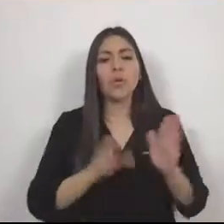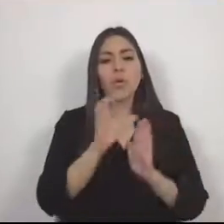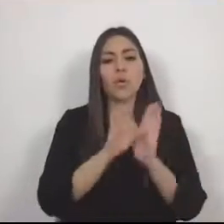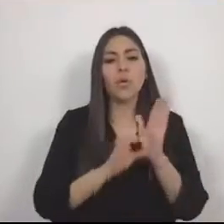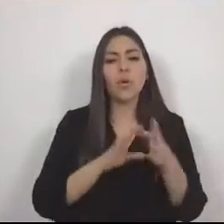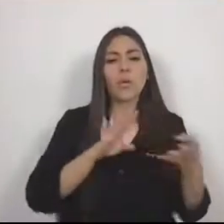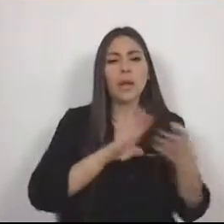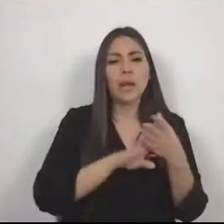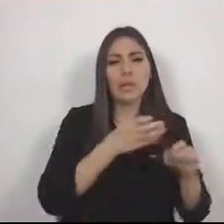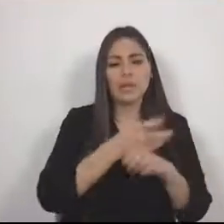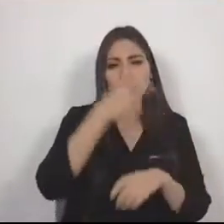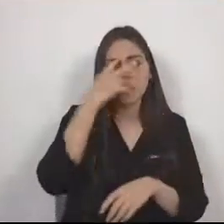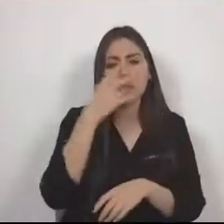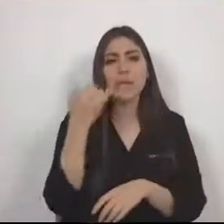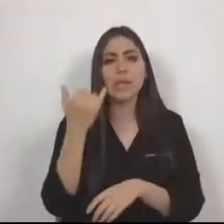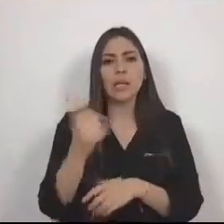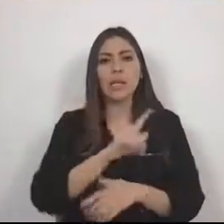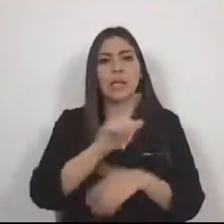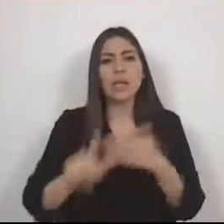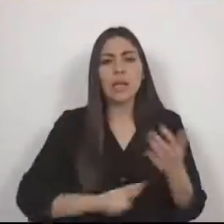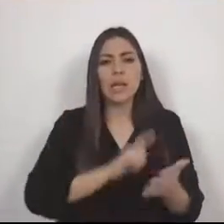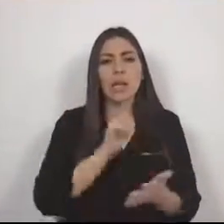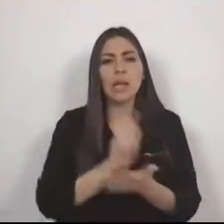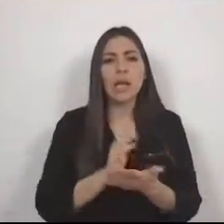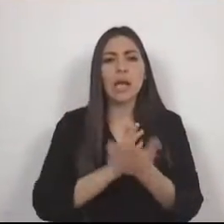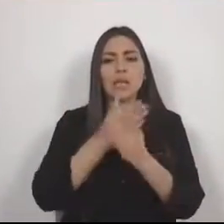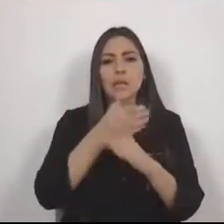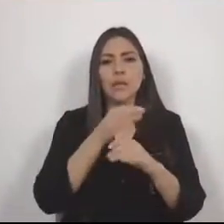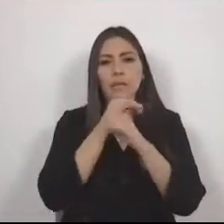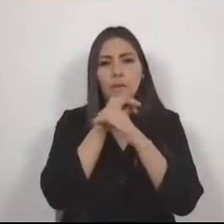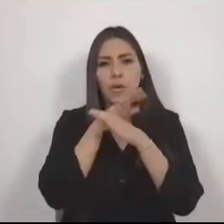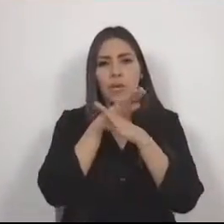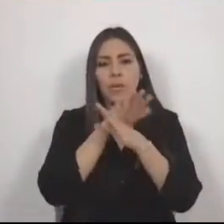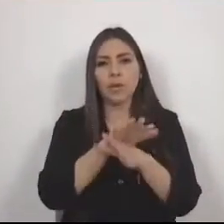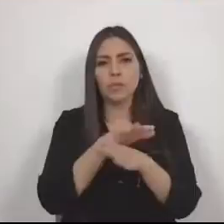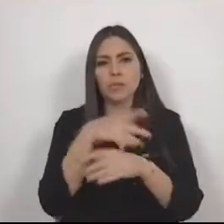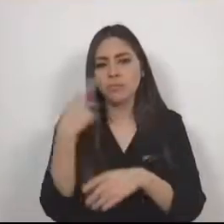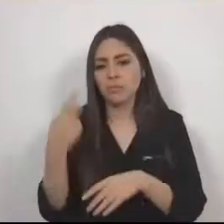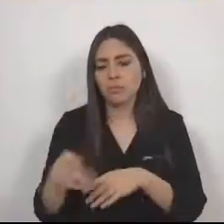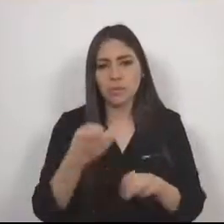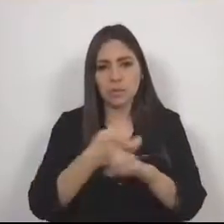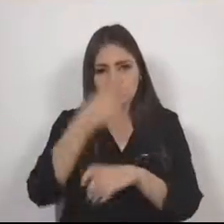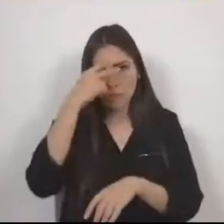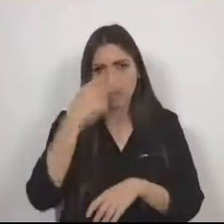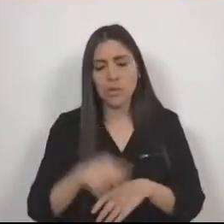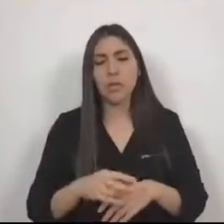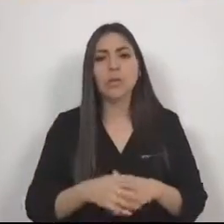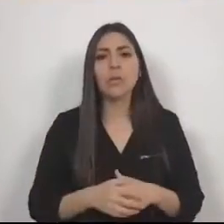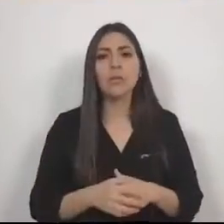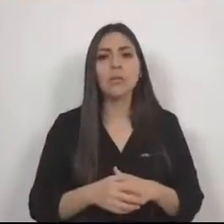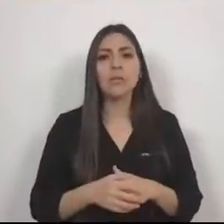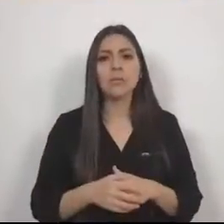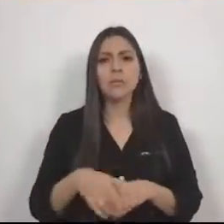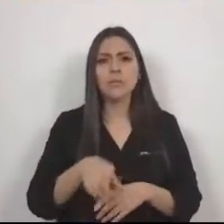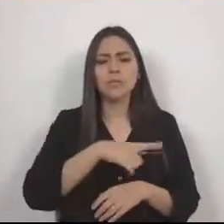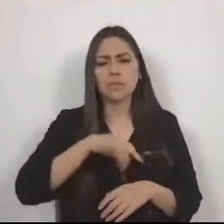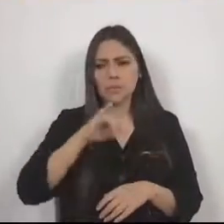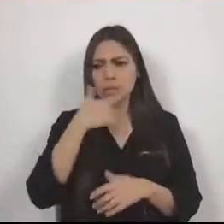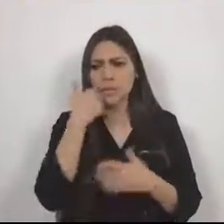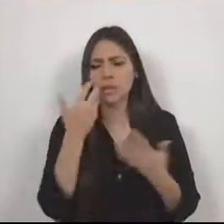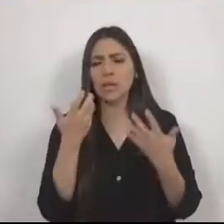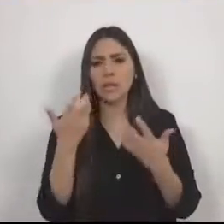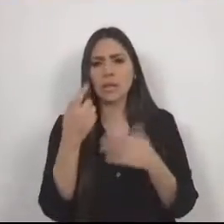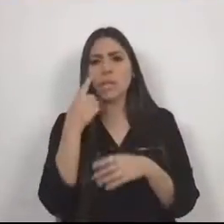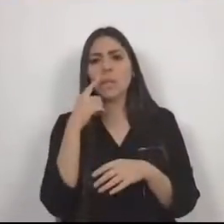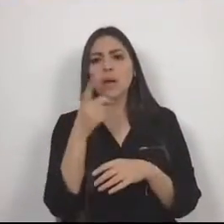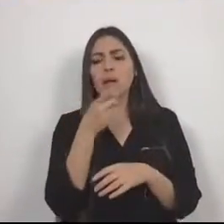México y la Ley de Transparencia y Acceso a la Información Pública del Estado de México. Pues estamos a favor de la honestidad de los